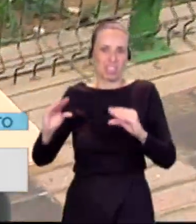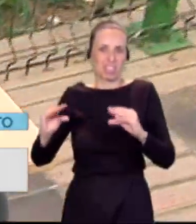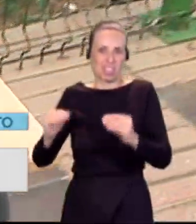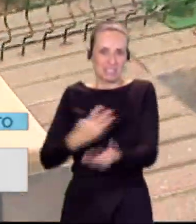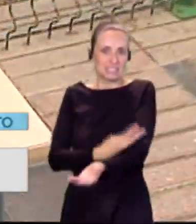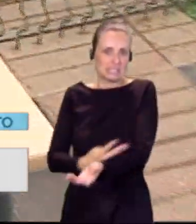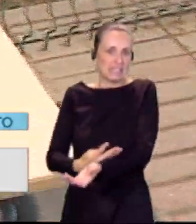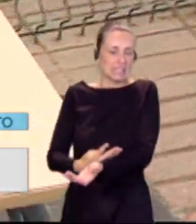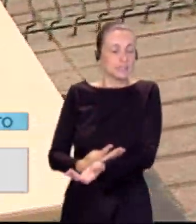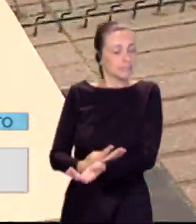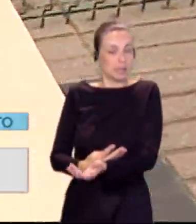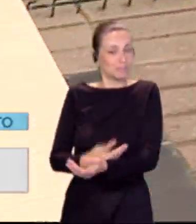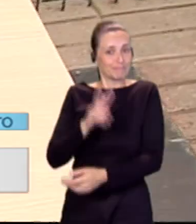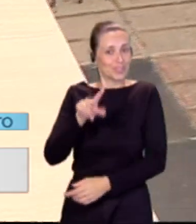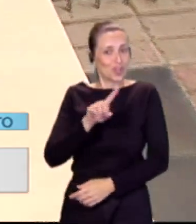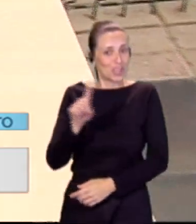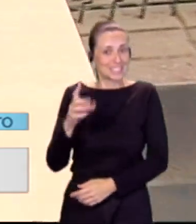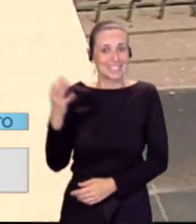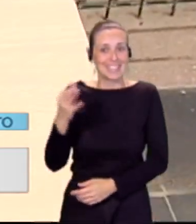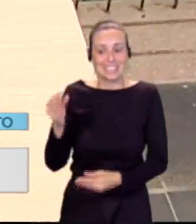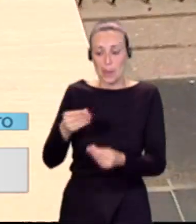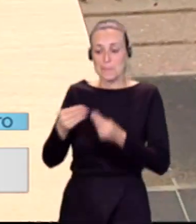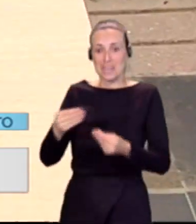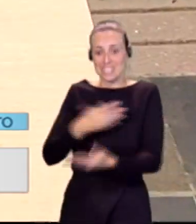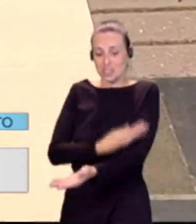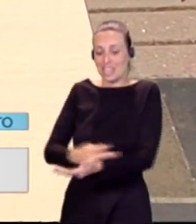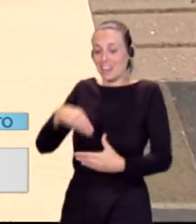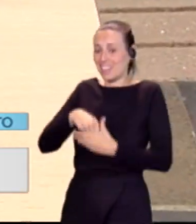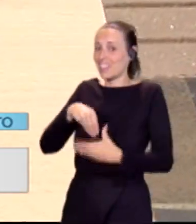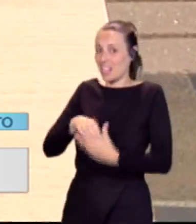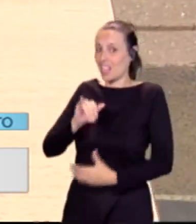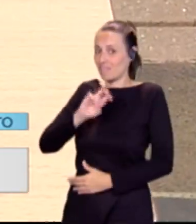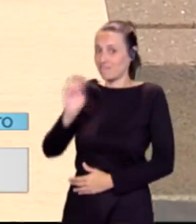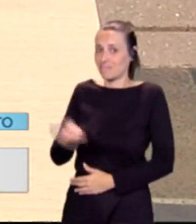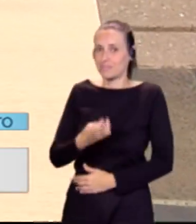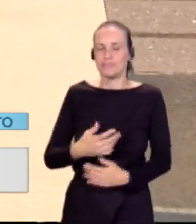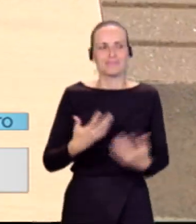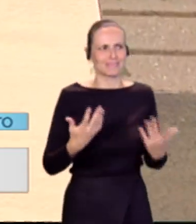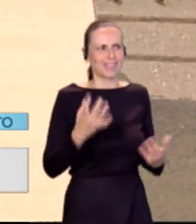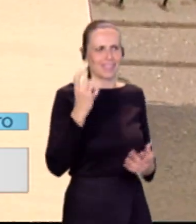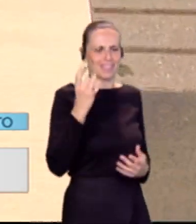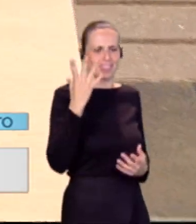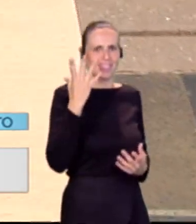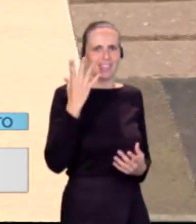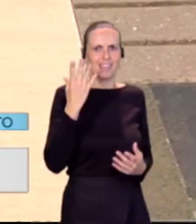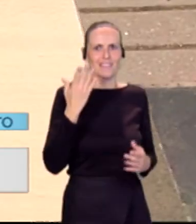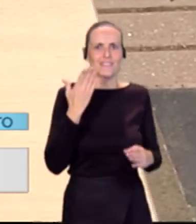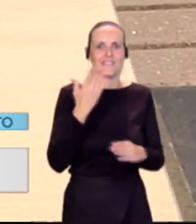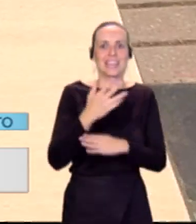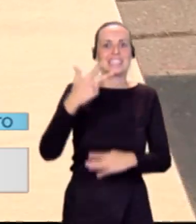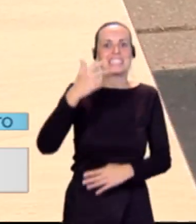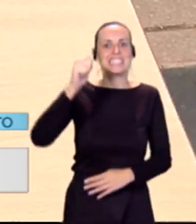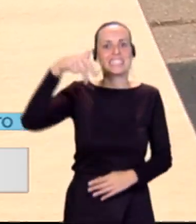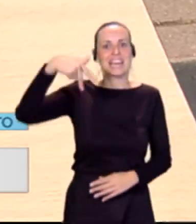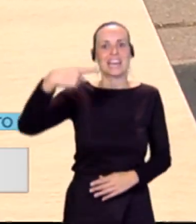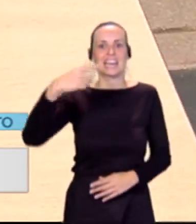eso, es simplemente que tenemos abundante plástico en nuestra sangre. Bueno, ¿y cómo surge la idea de ir a change.org